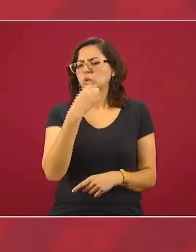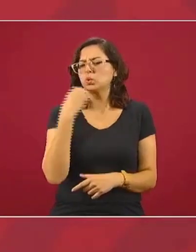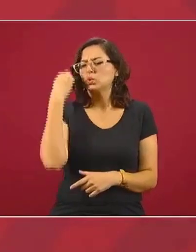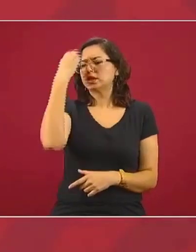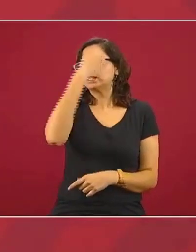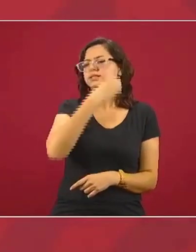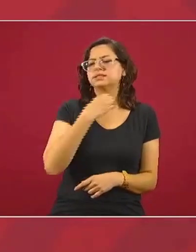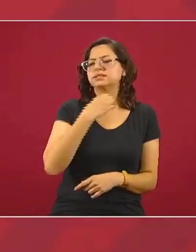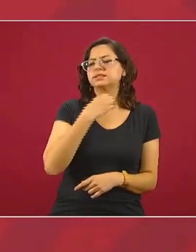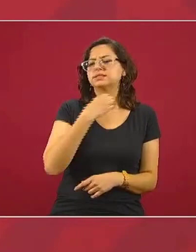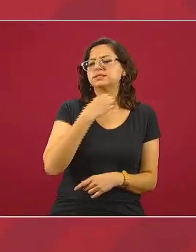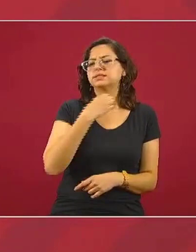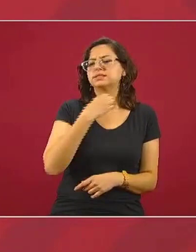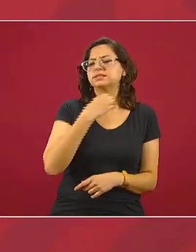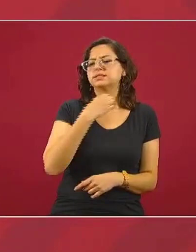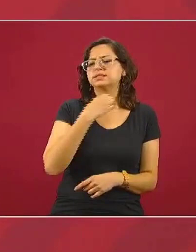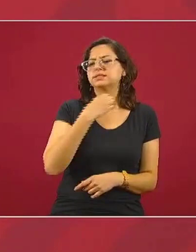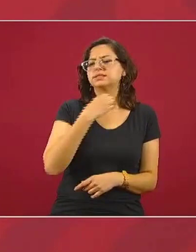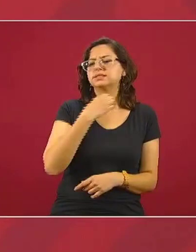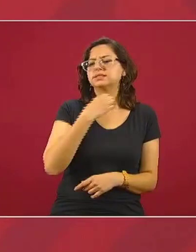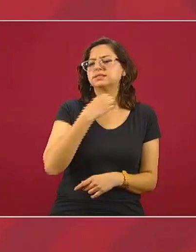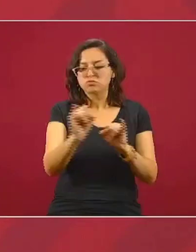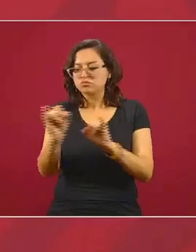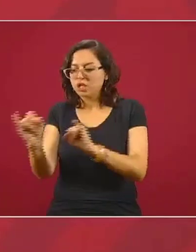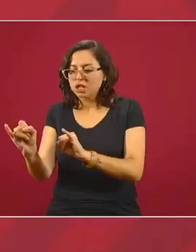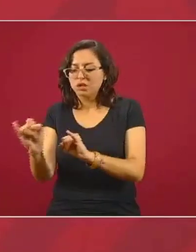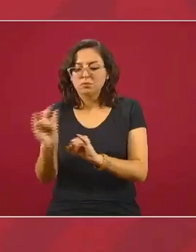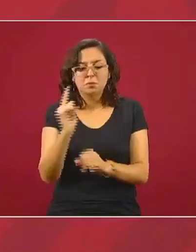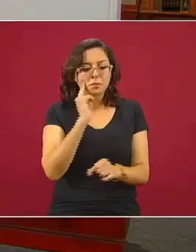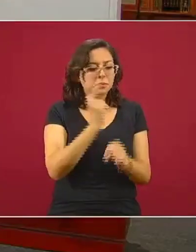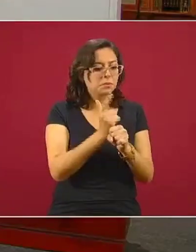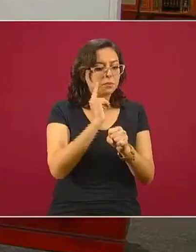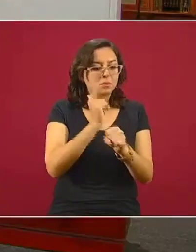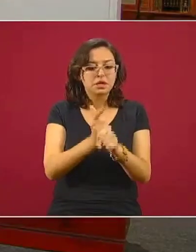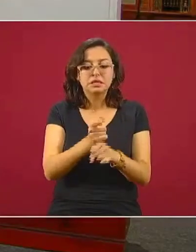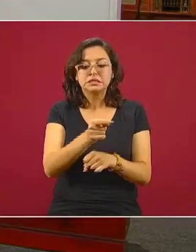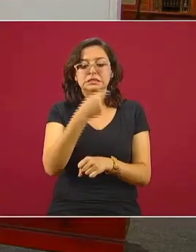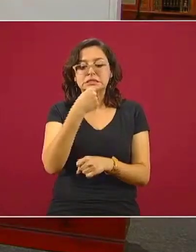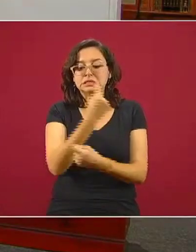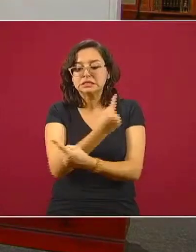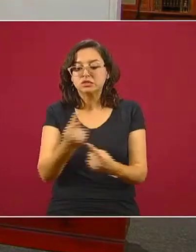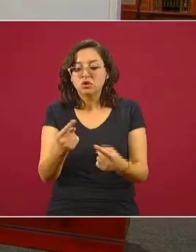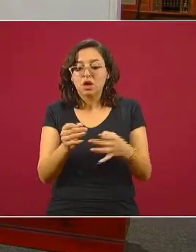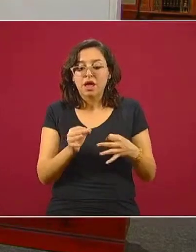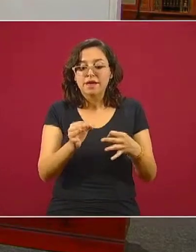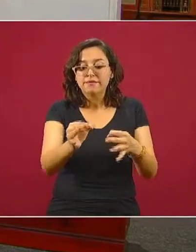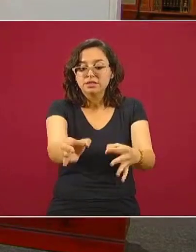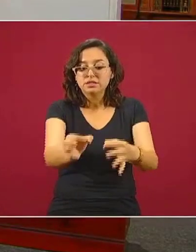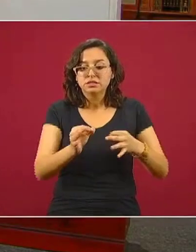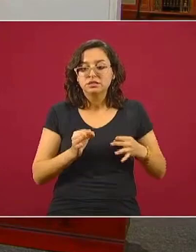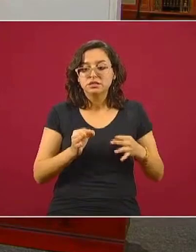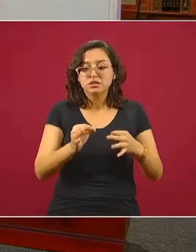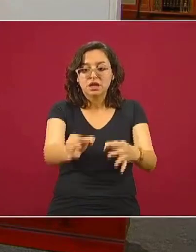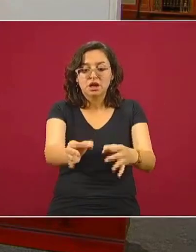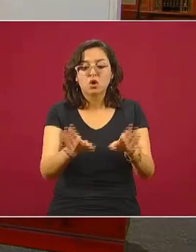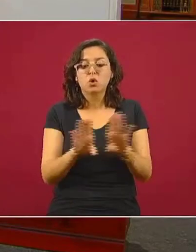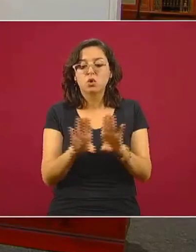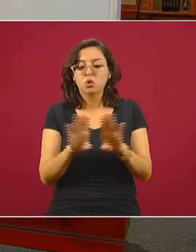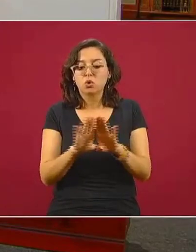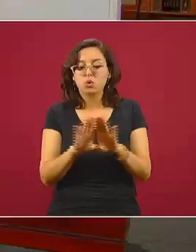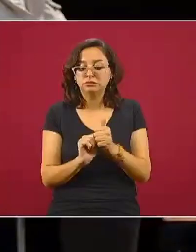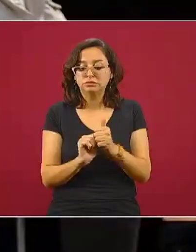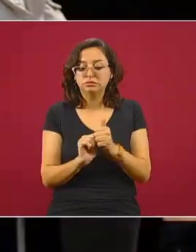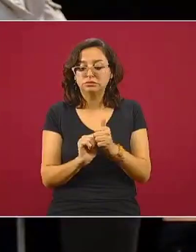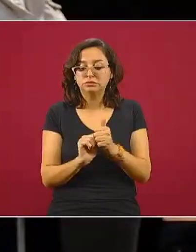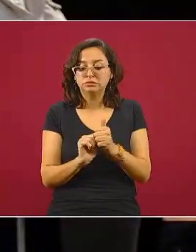para que en lo individual el maestro sepa cuánto avanzó cada niño y cada niño con respecto al